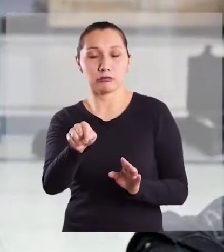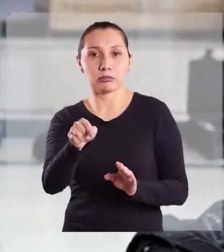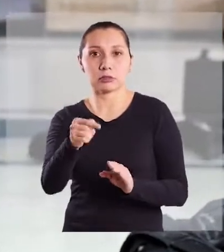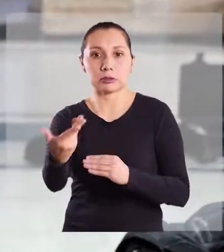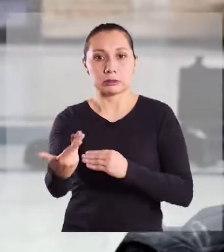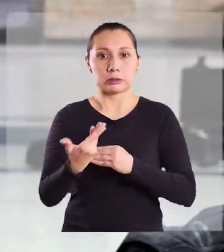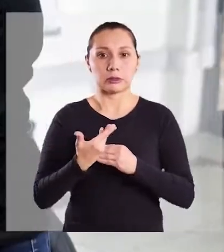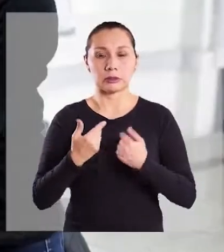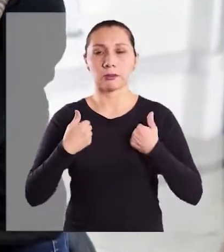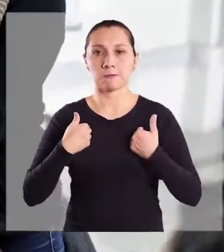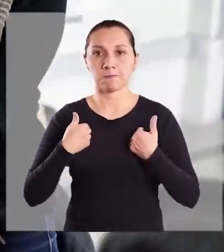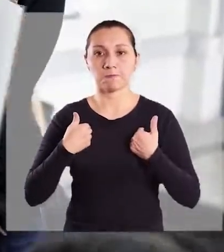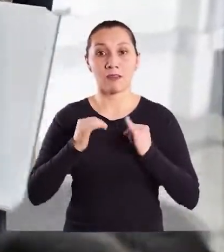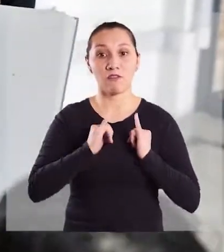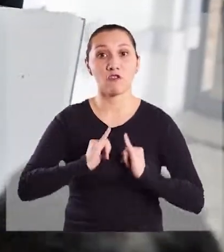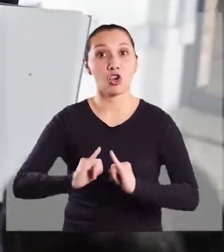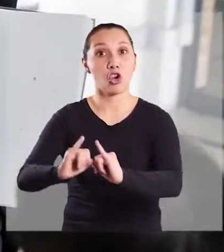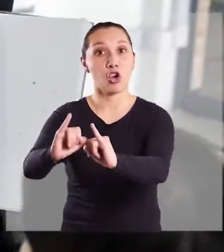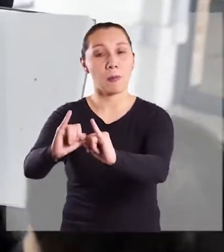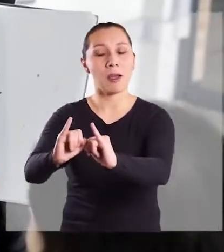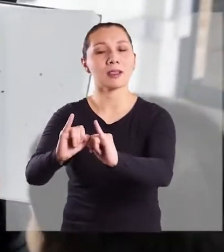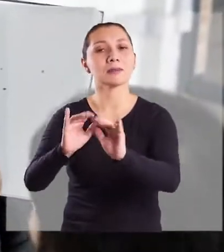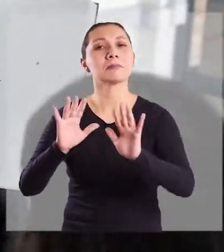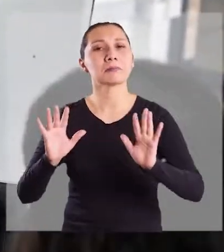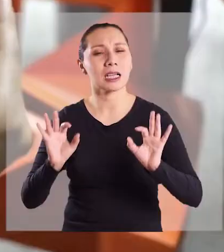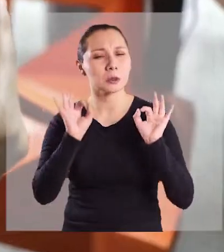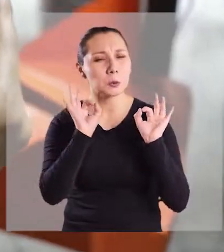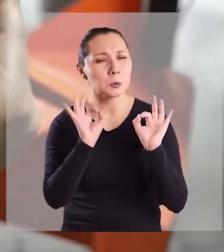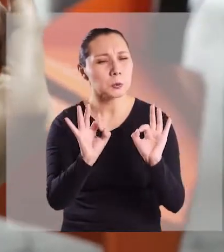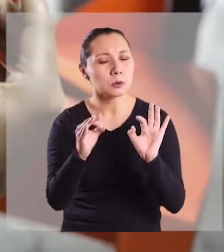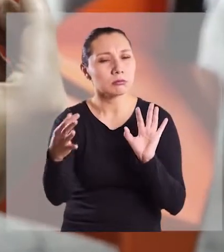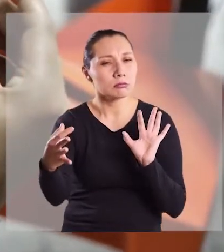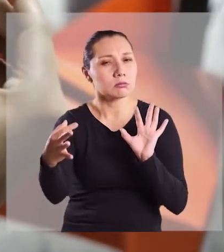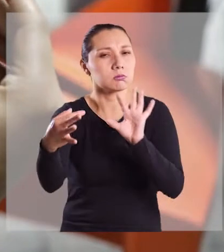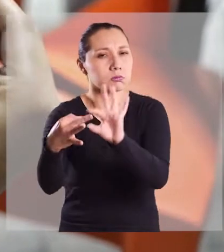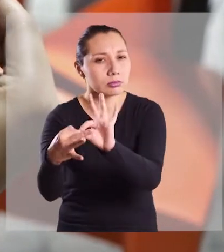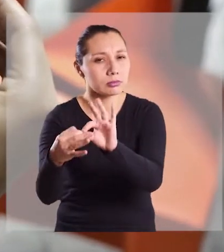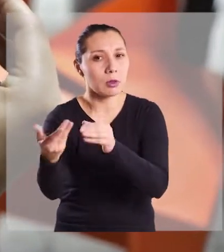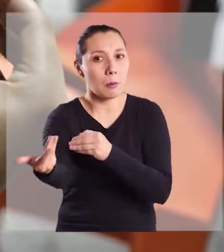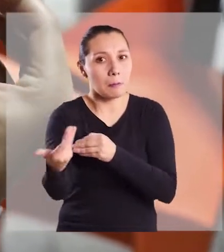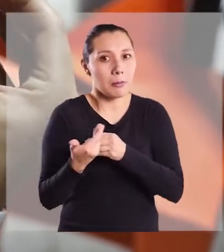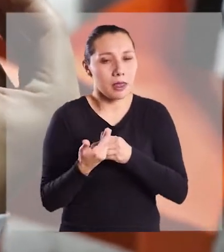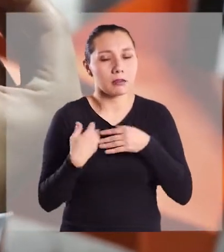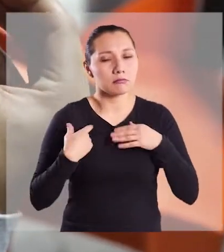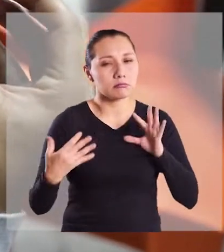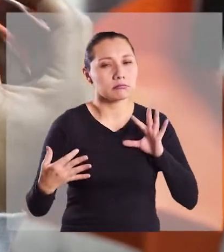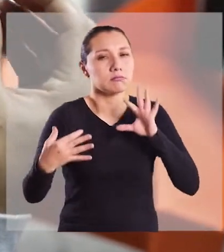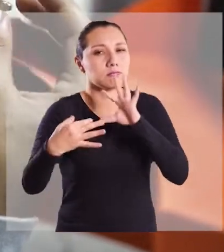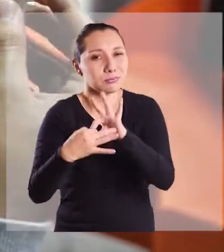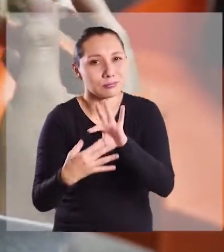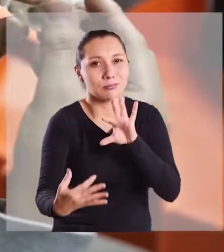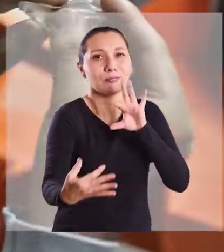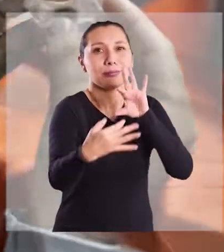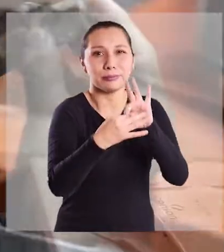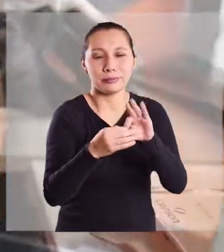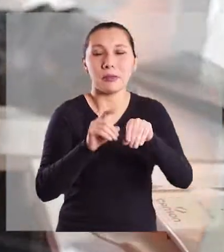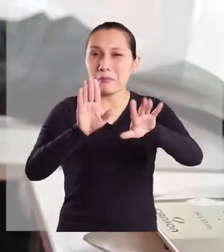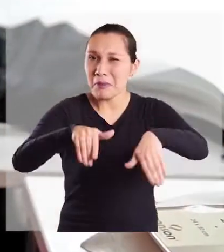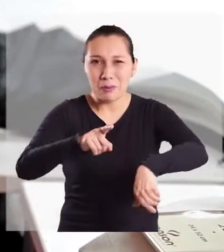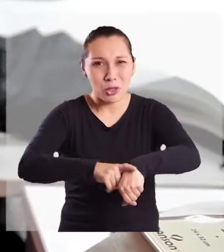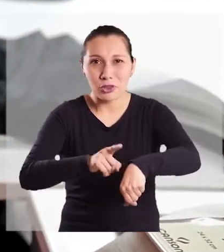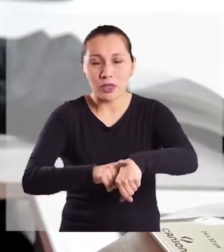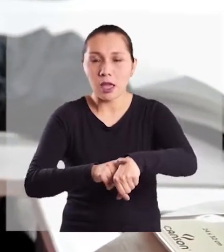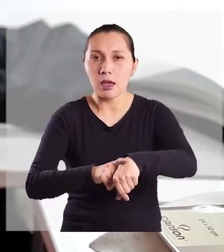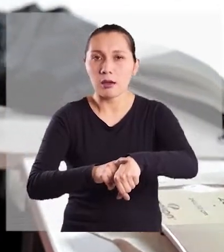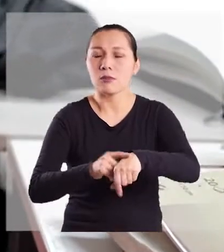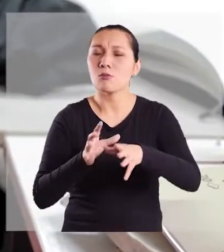eso exige que la información sea más precisa en los requerimientos y al mismo tiempo haya